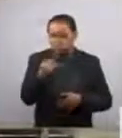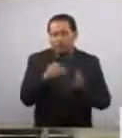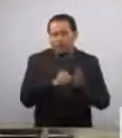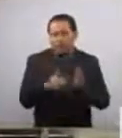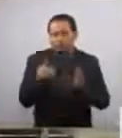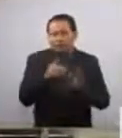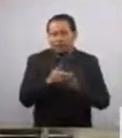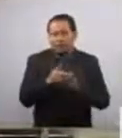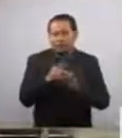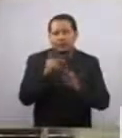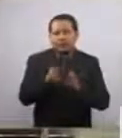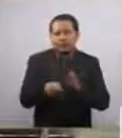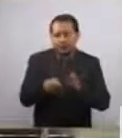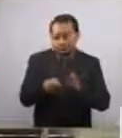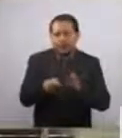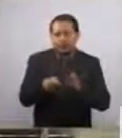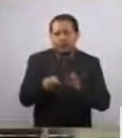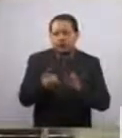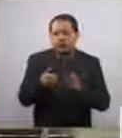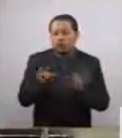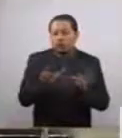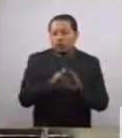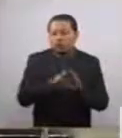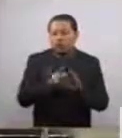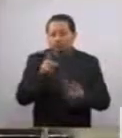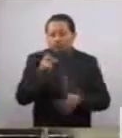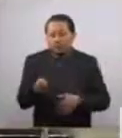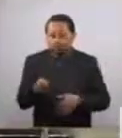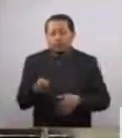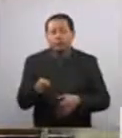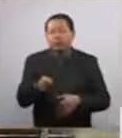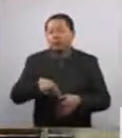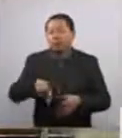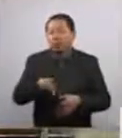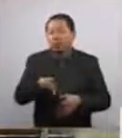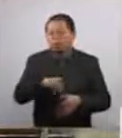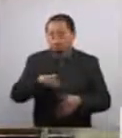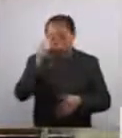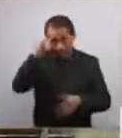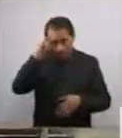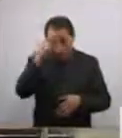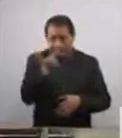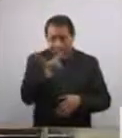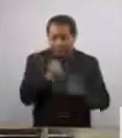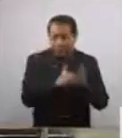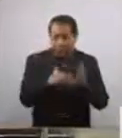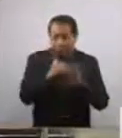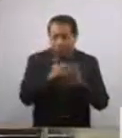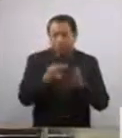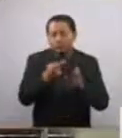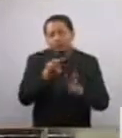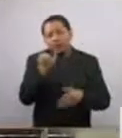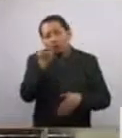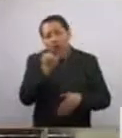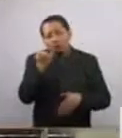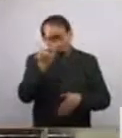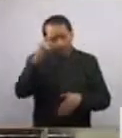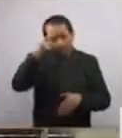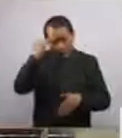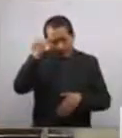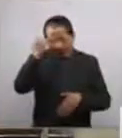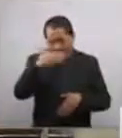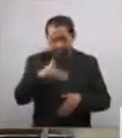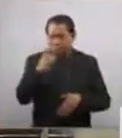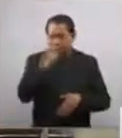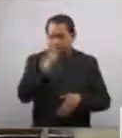se autodescriben como población indígena, 7 millones son hablantes de alguna lengua indígena.